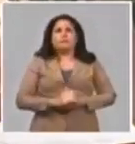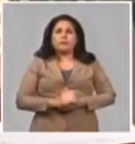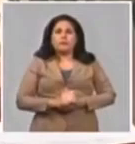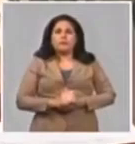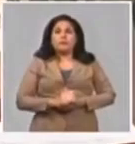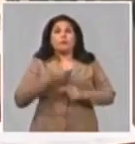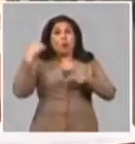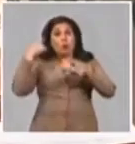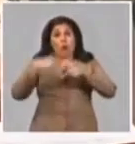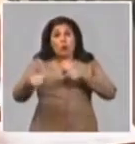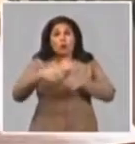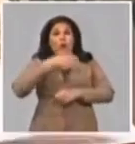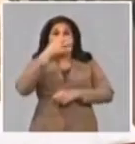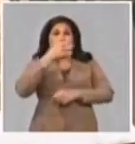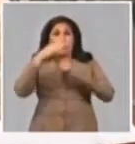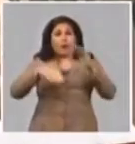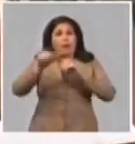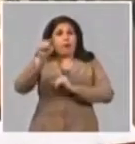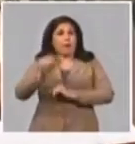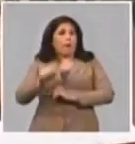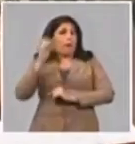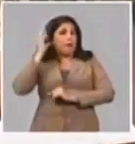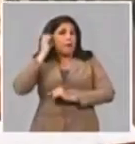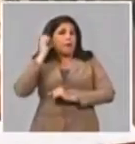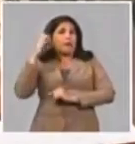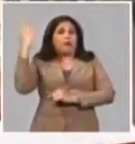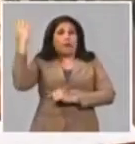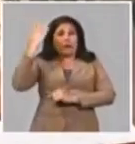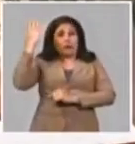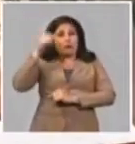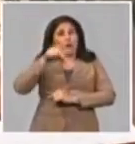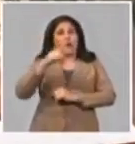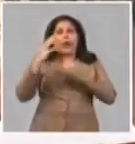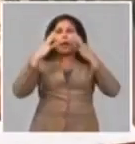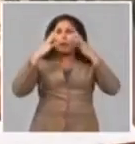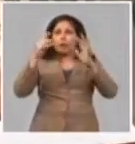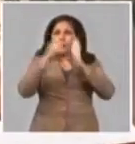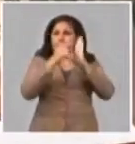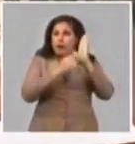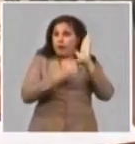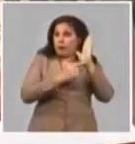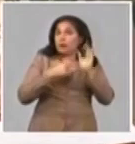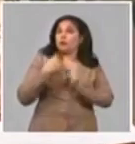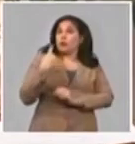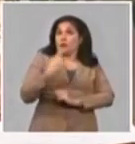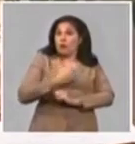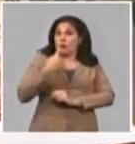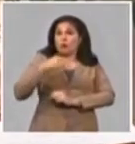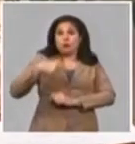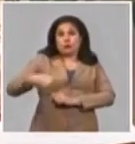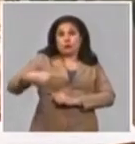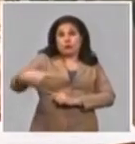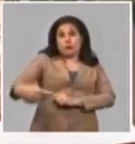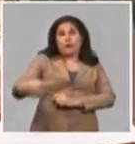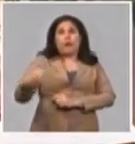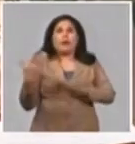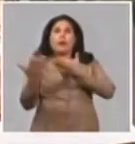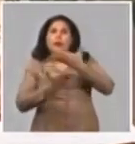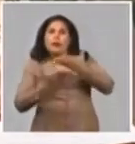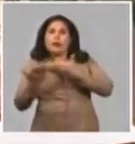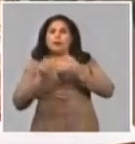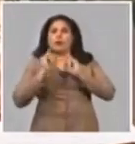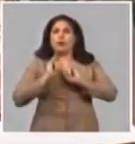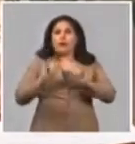En lo que explicaba la Ministra del Sisma, hay un elemento muy importante, que nosotros diariamente nos intercambiamos